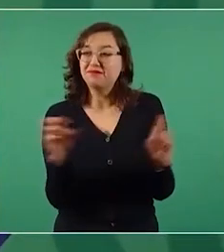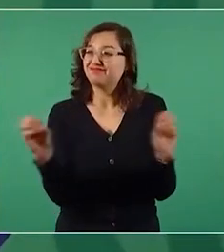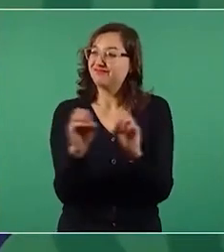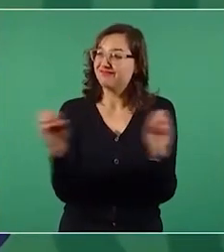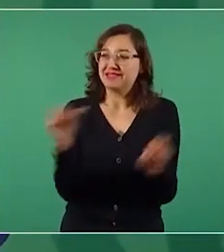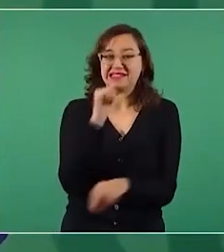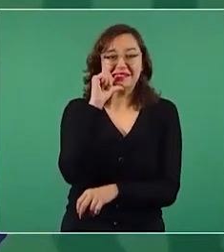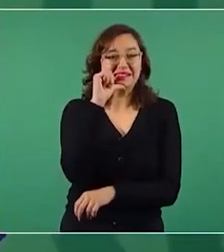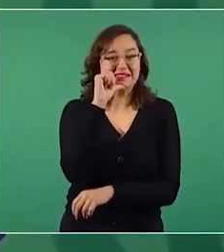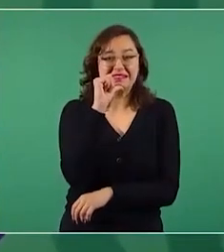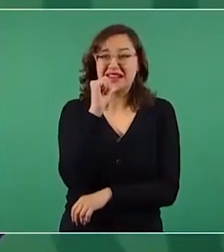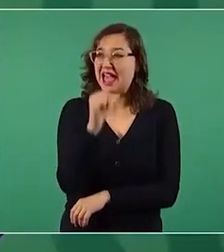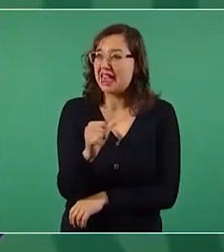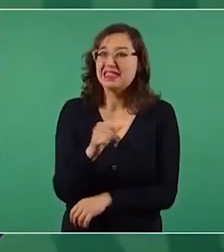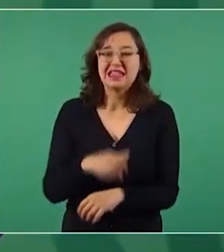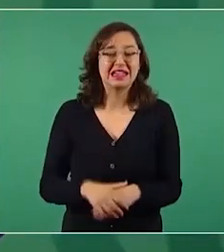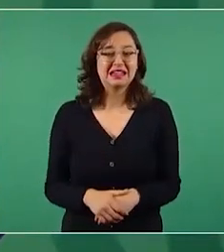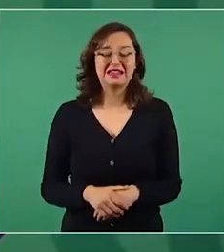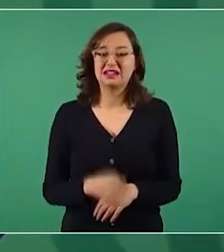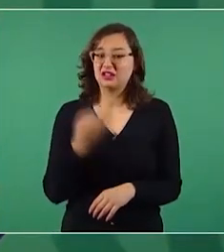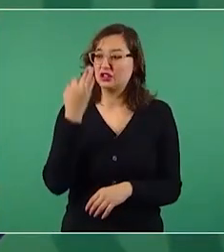la carta que les envié